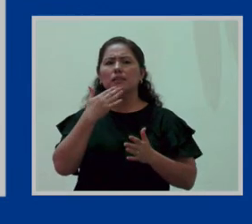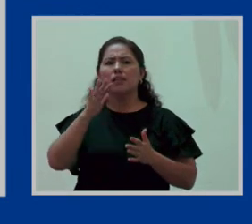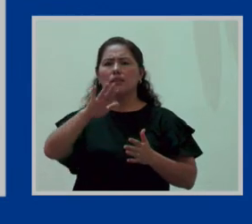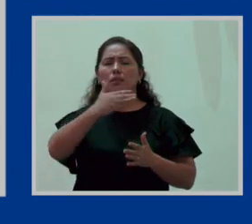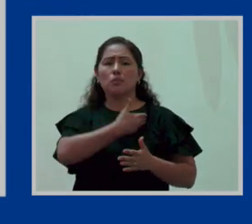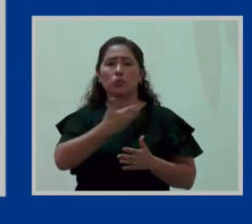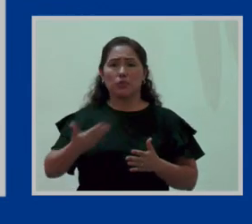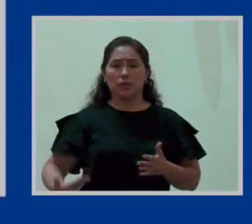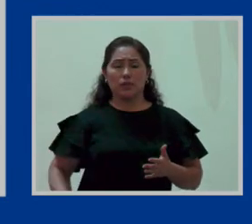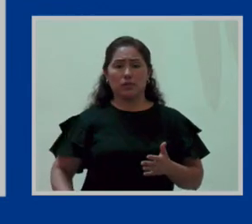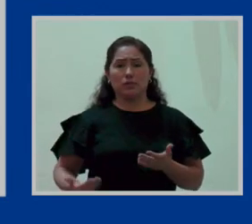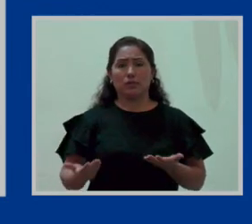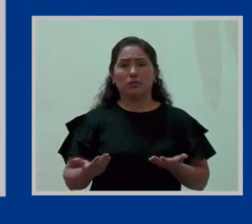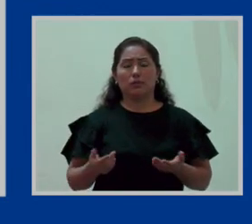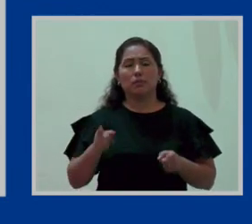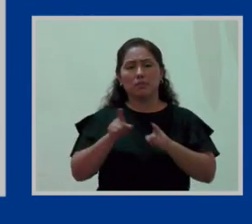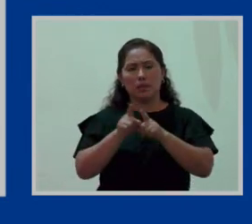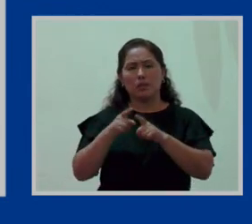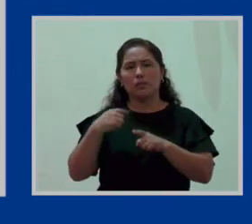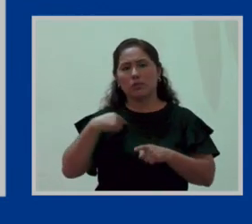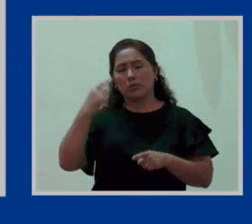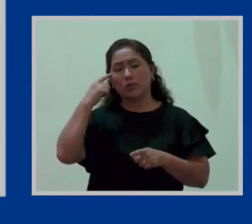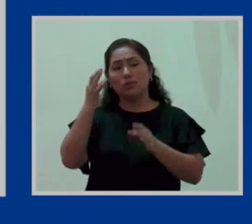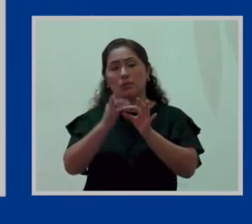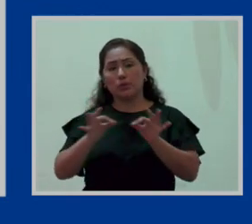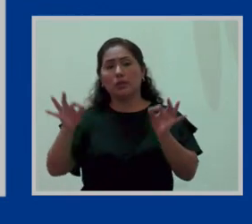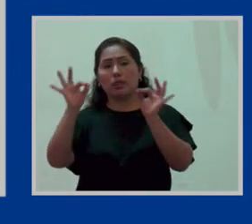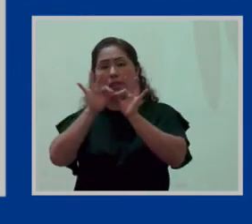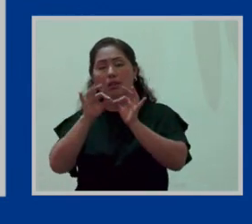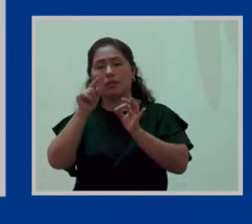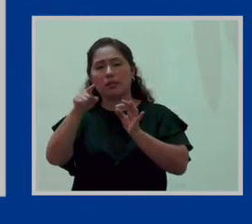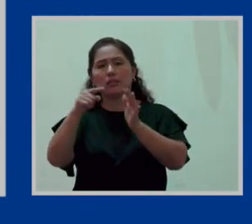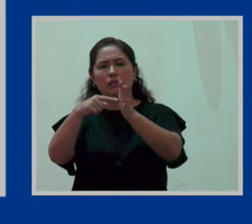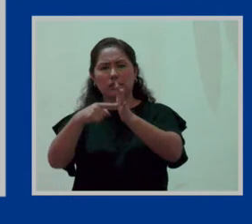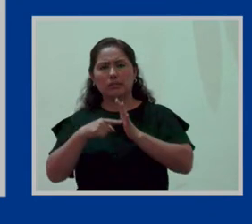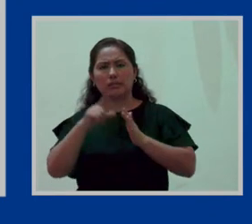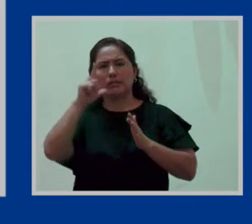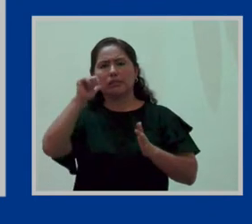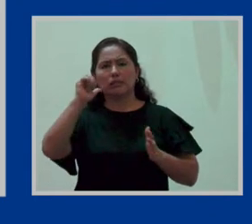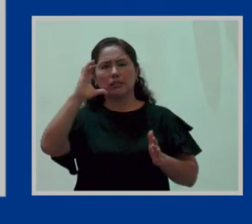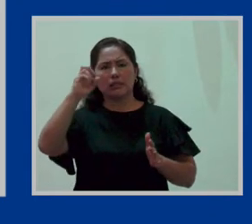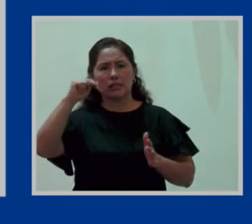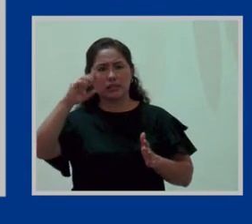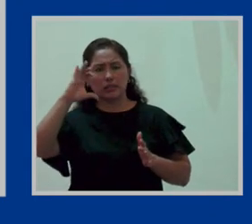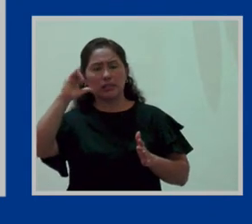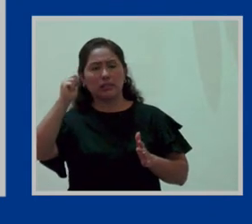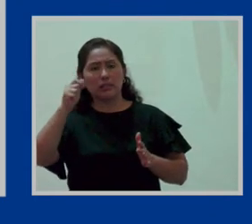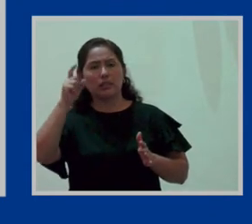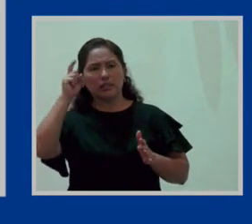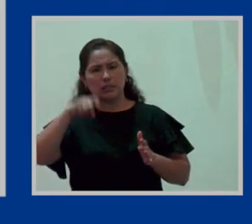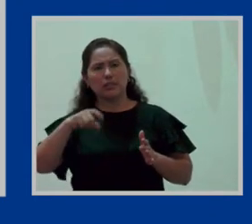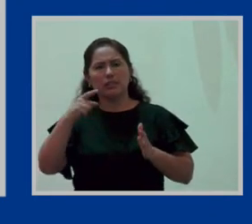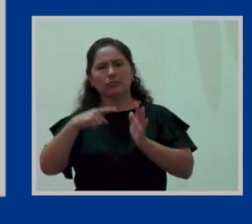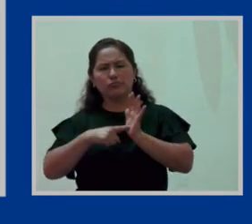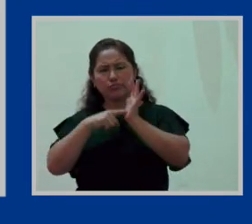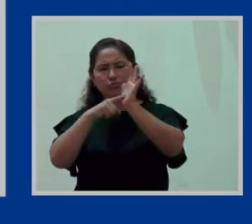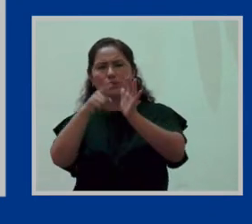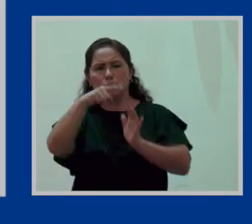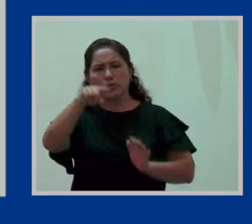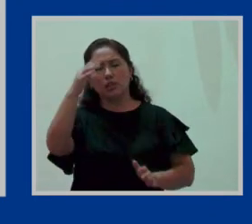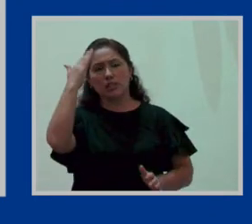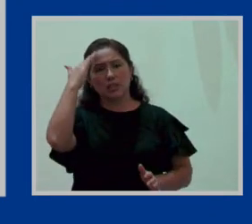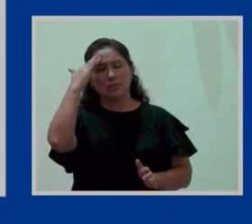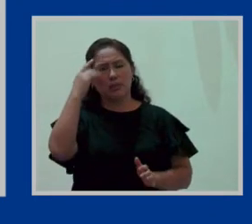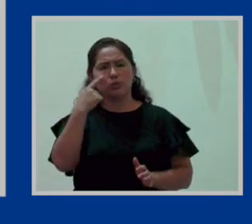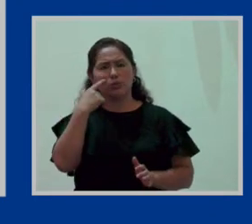Pero me pareció importante que, sobre esta licencia en específico, porque hay que hacer eco a que sepamos y